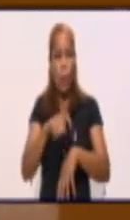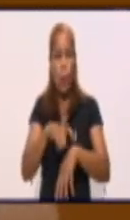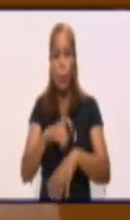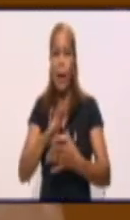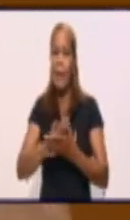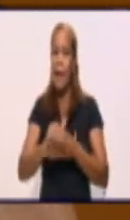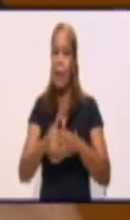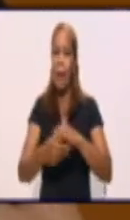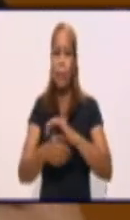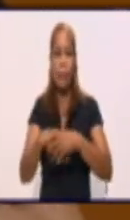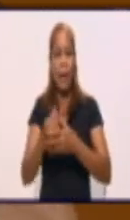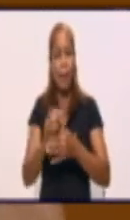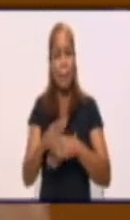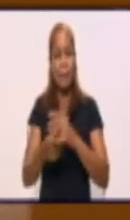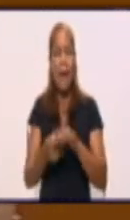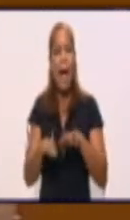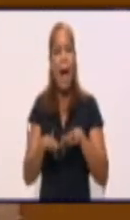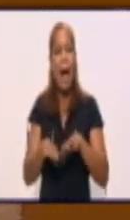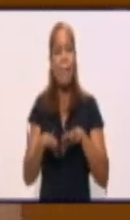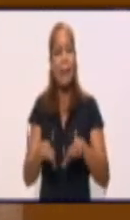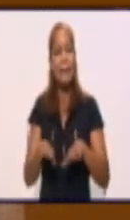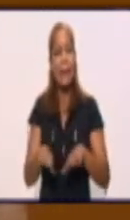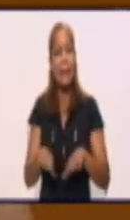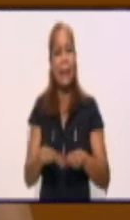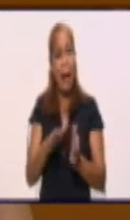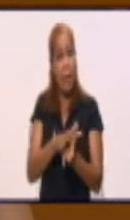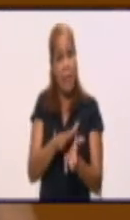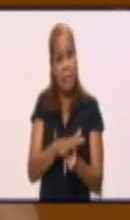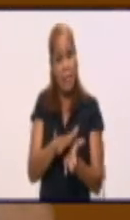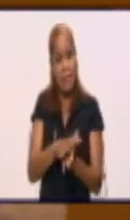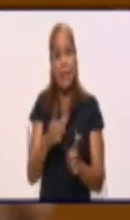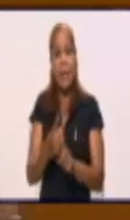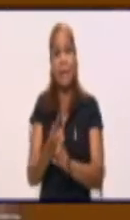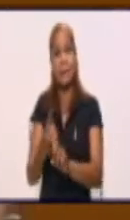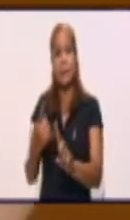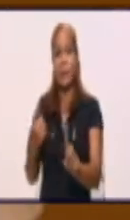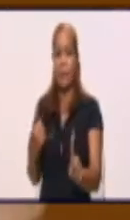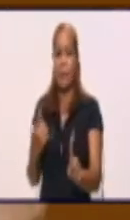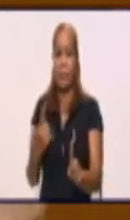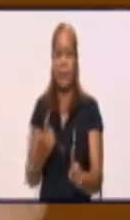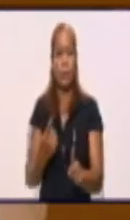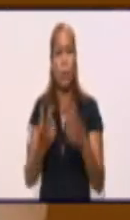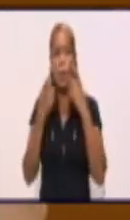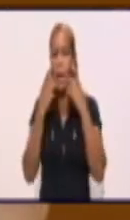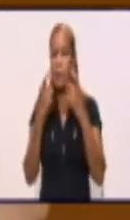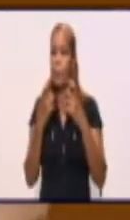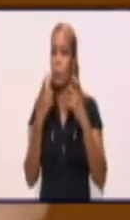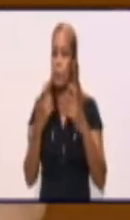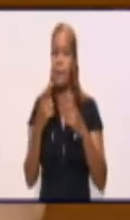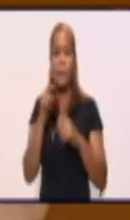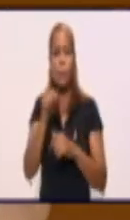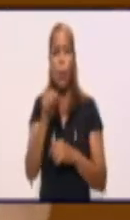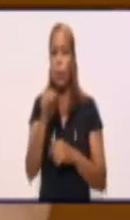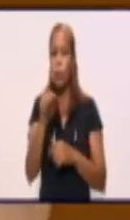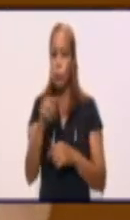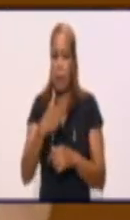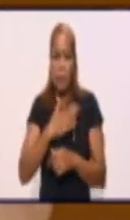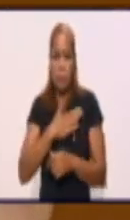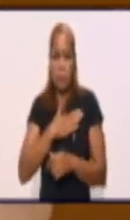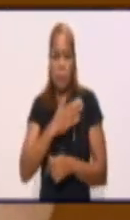mantener el distanciamiento. Es importantísimo la medida del distanciamiento físico.